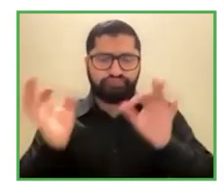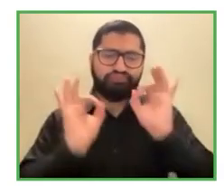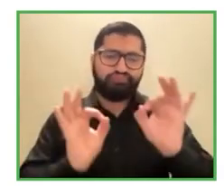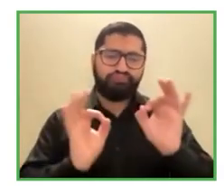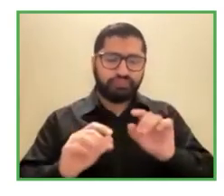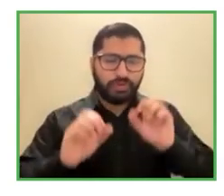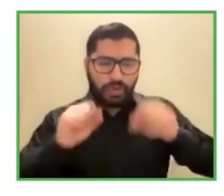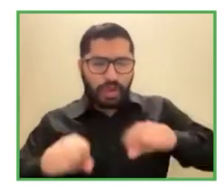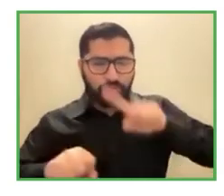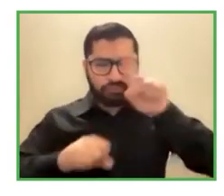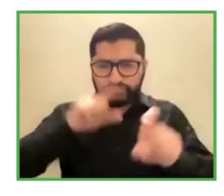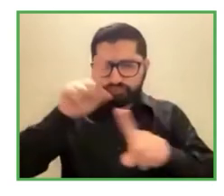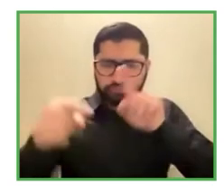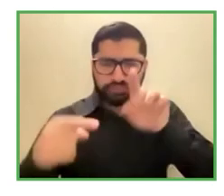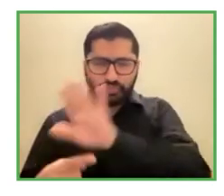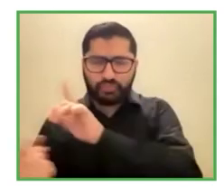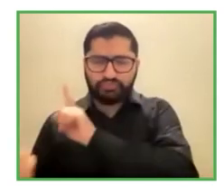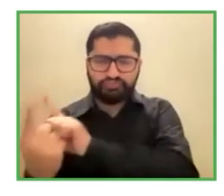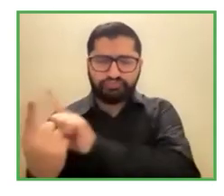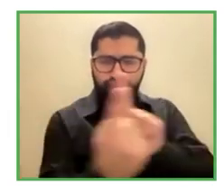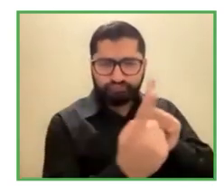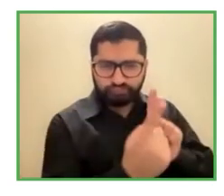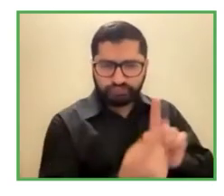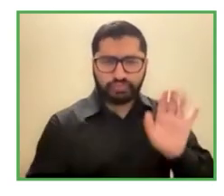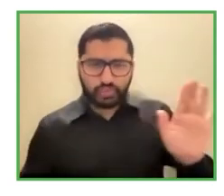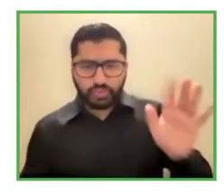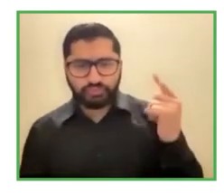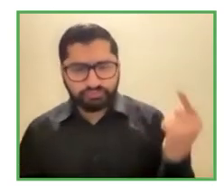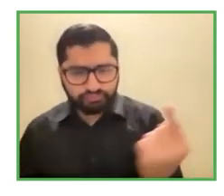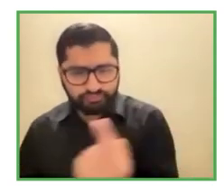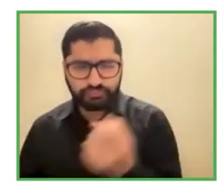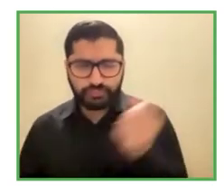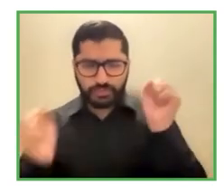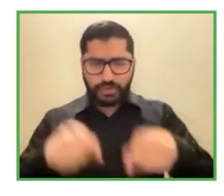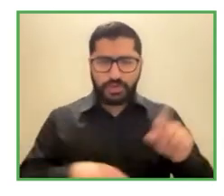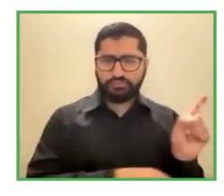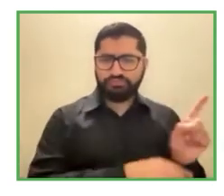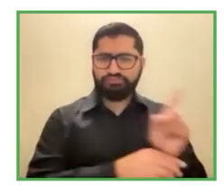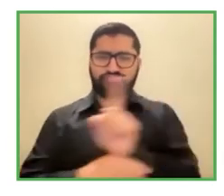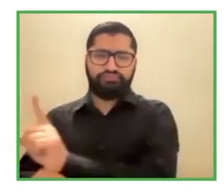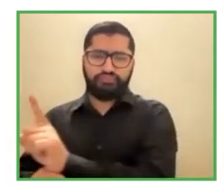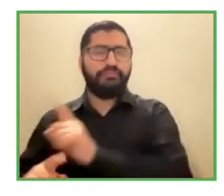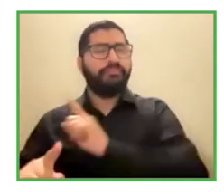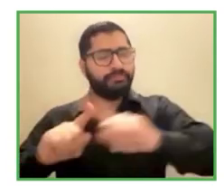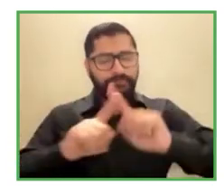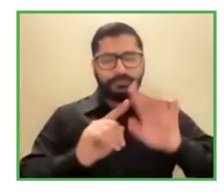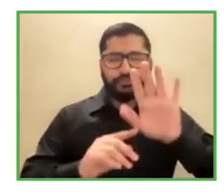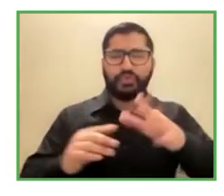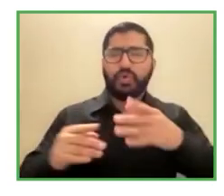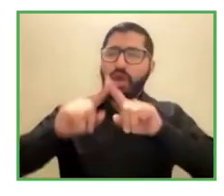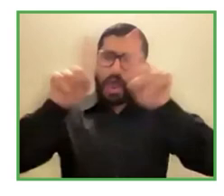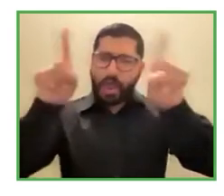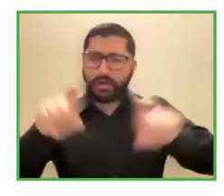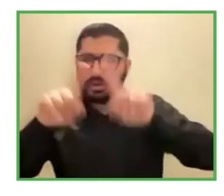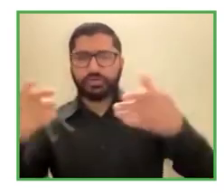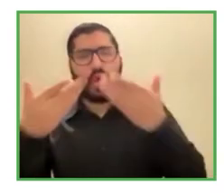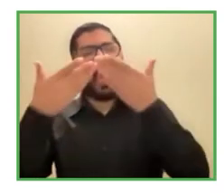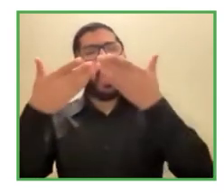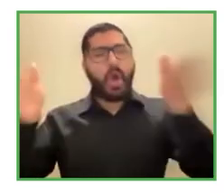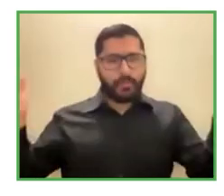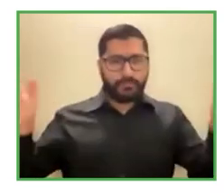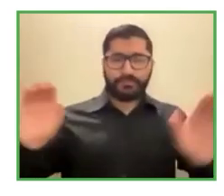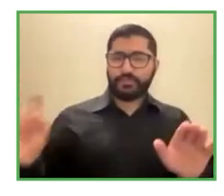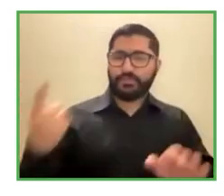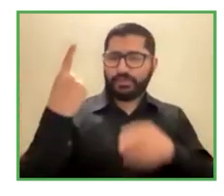pregunta abierta para que todos la puedan responder vamos a iniciar la primera pregunta con Tomás y la pregunta Tomás es